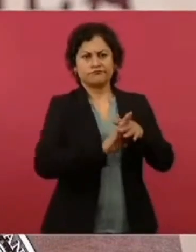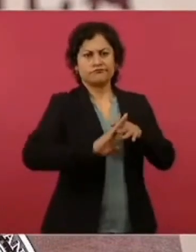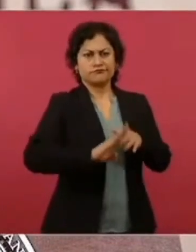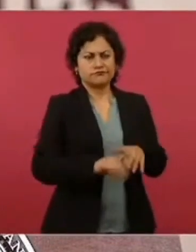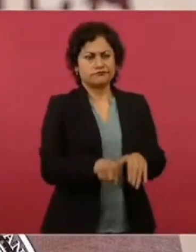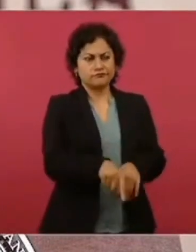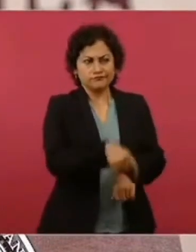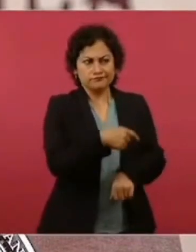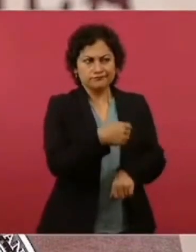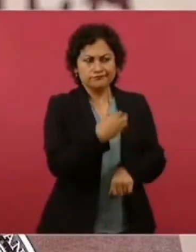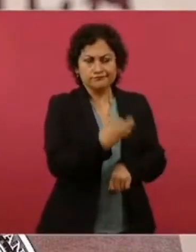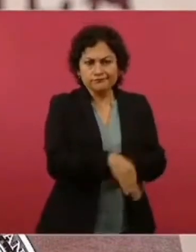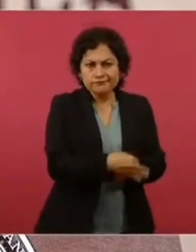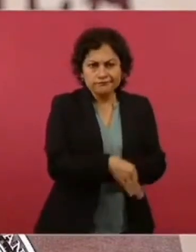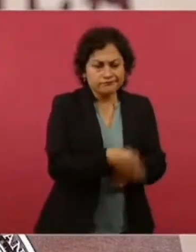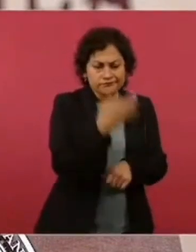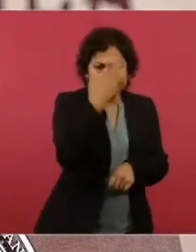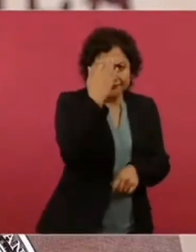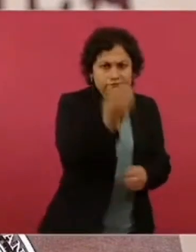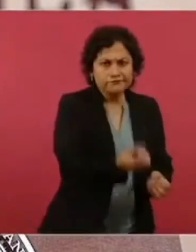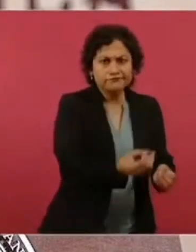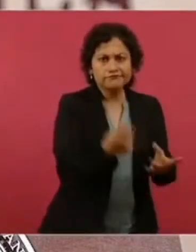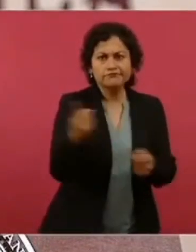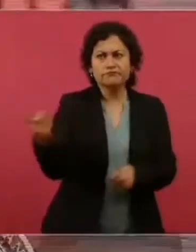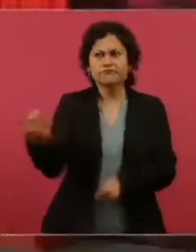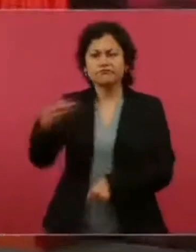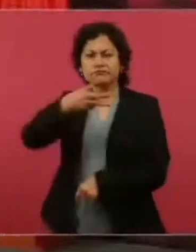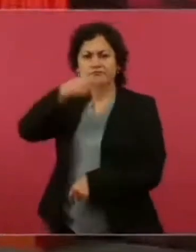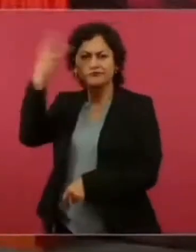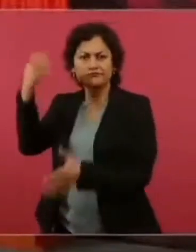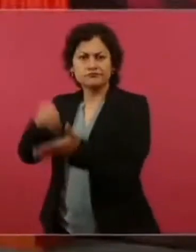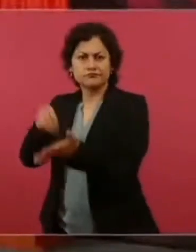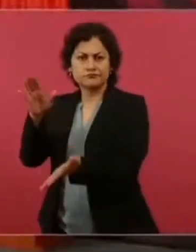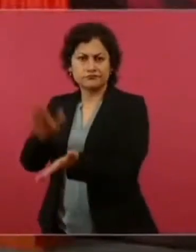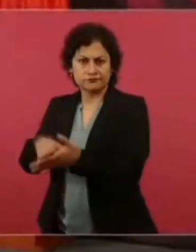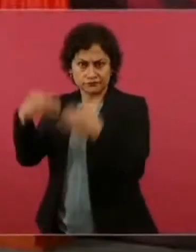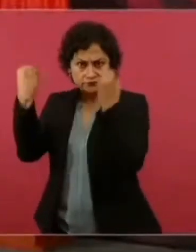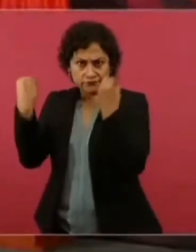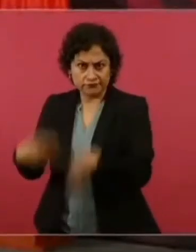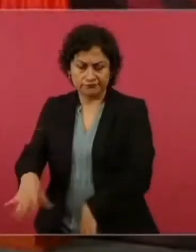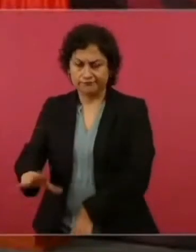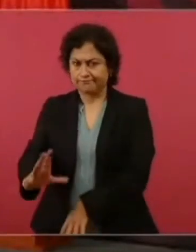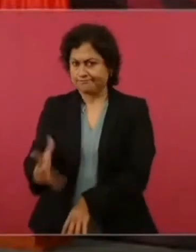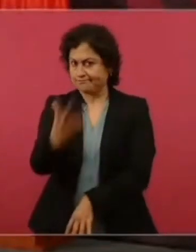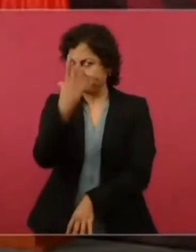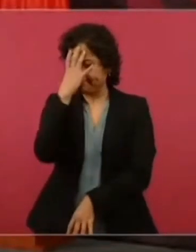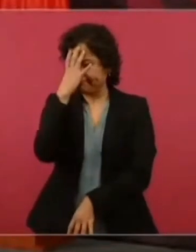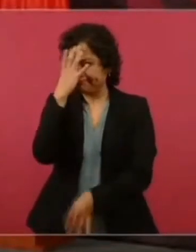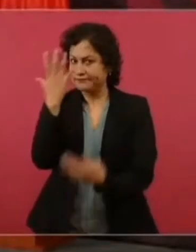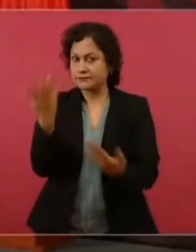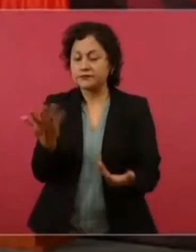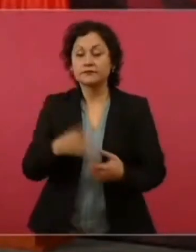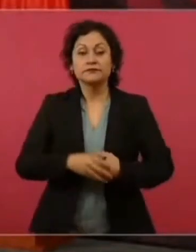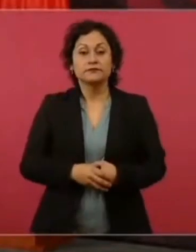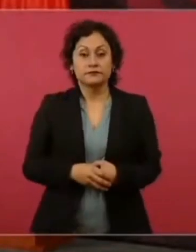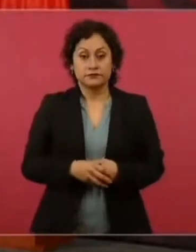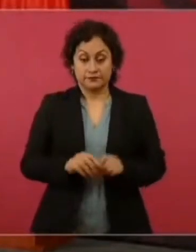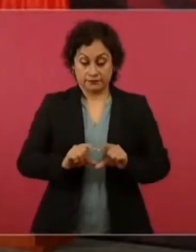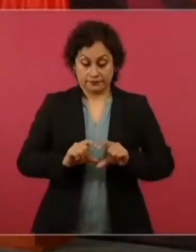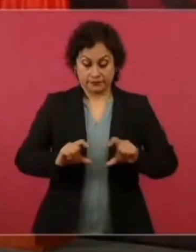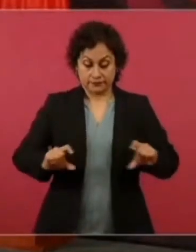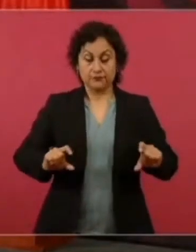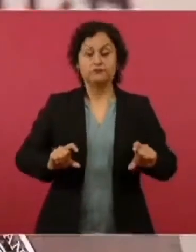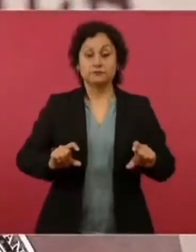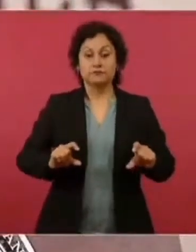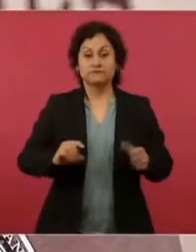¿Qué artero? ¿Qué vergüenza? Los tuits están citados con las siglas de Ciro Gómez Leiva.